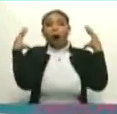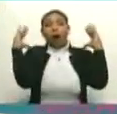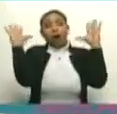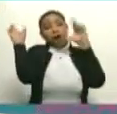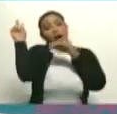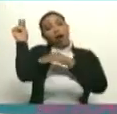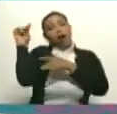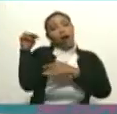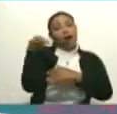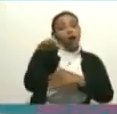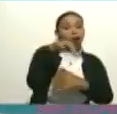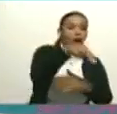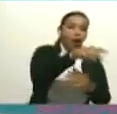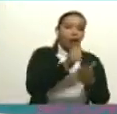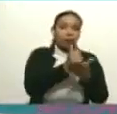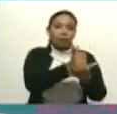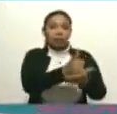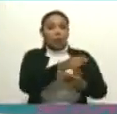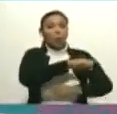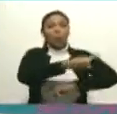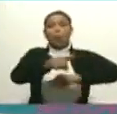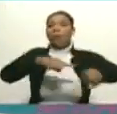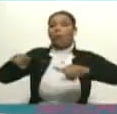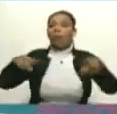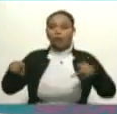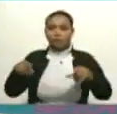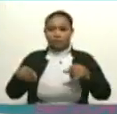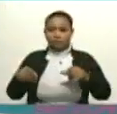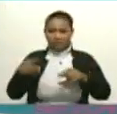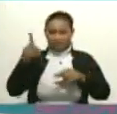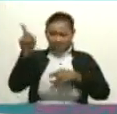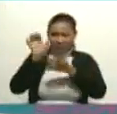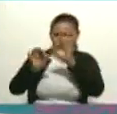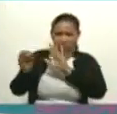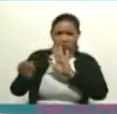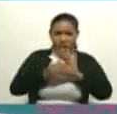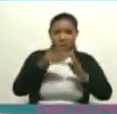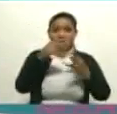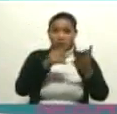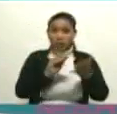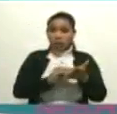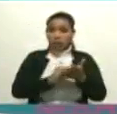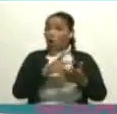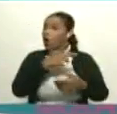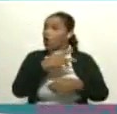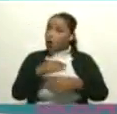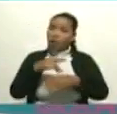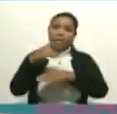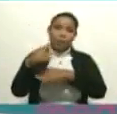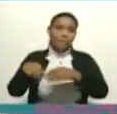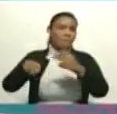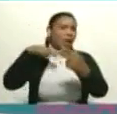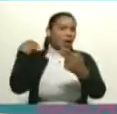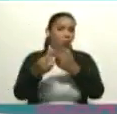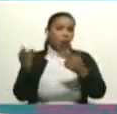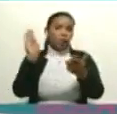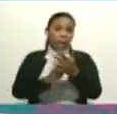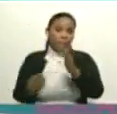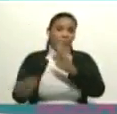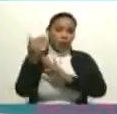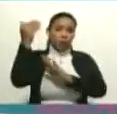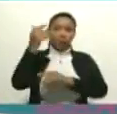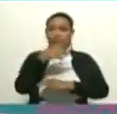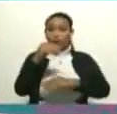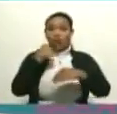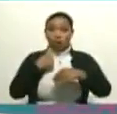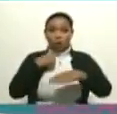tutelar, a mandar. Nos lo han aplicado ese método varias veces. No dejemos más nunca que nos lo apliquen. Es una